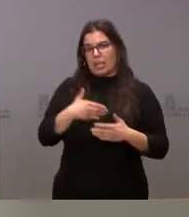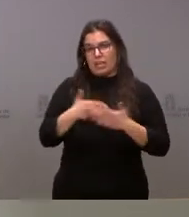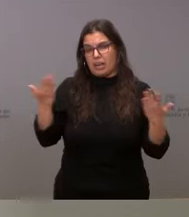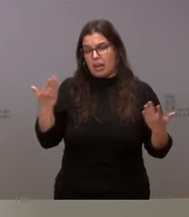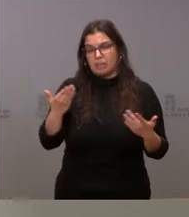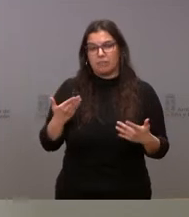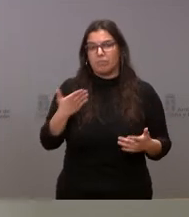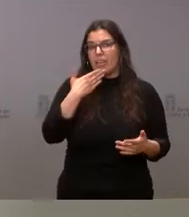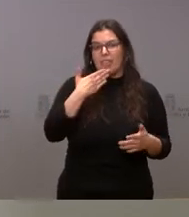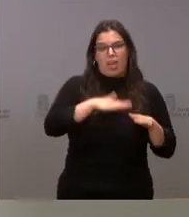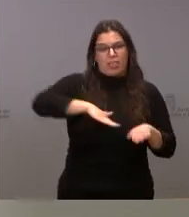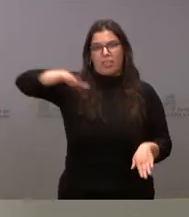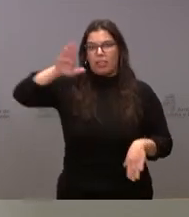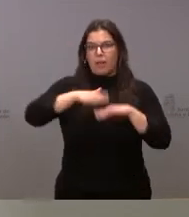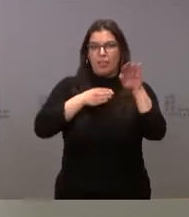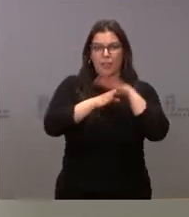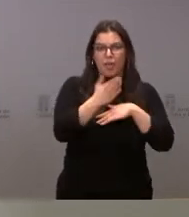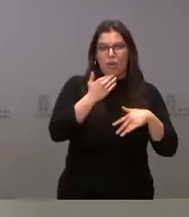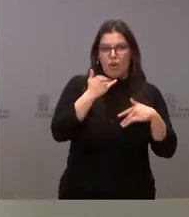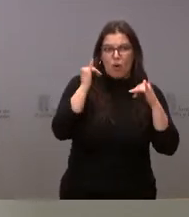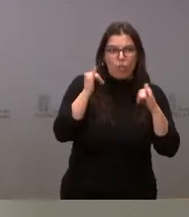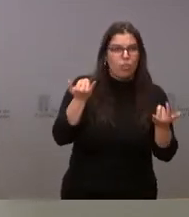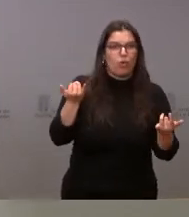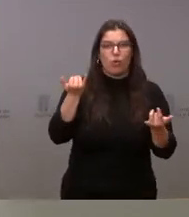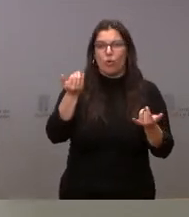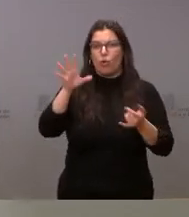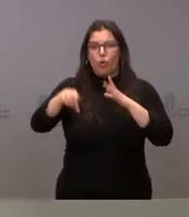por acceso al ocio, al consumo, etcétera.